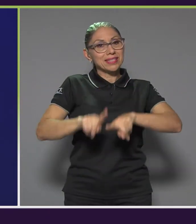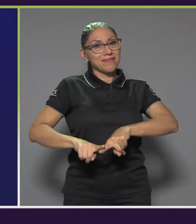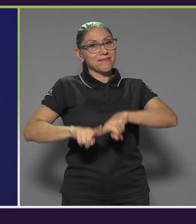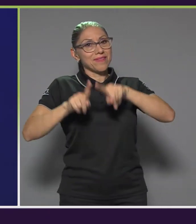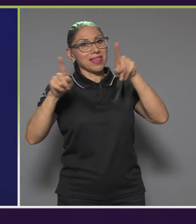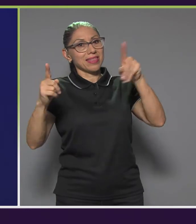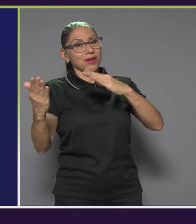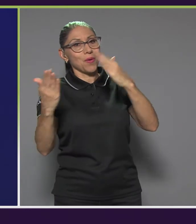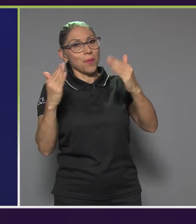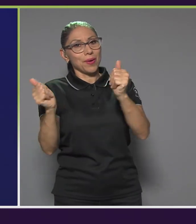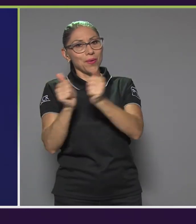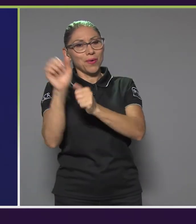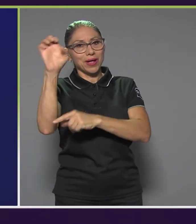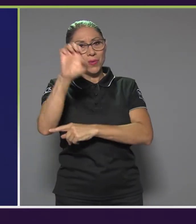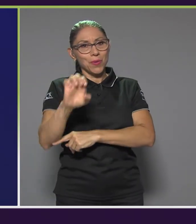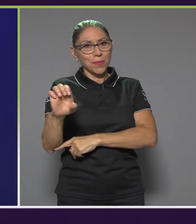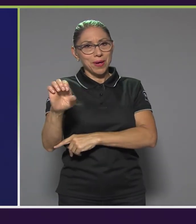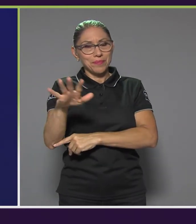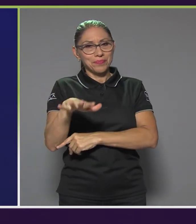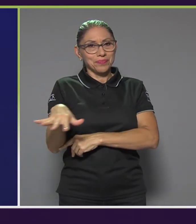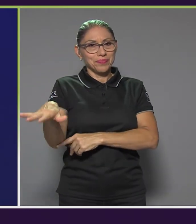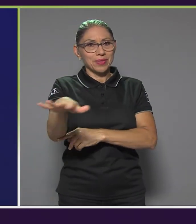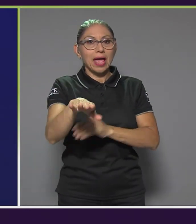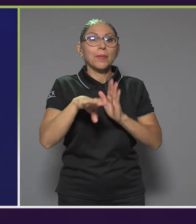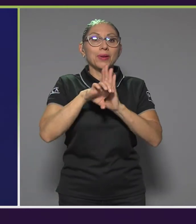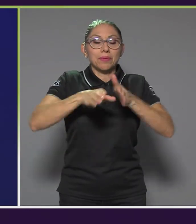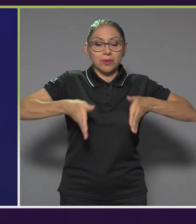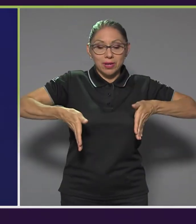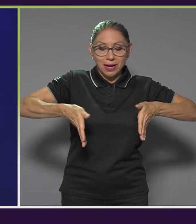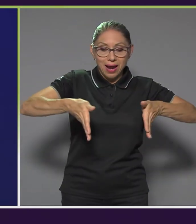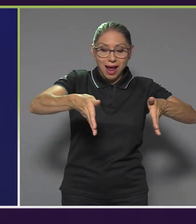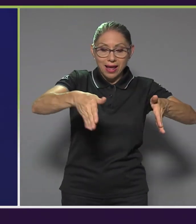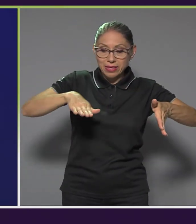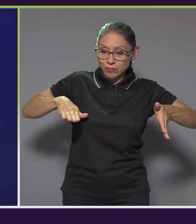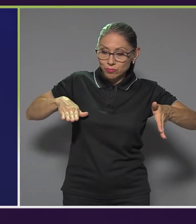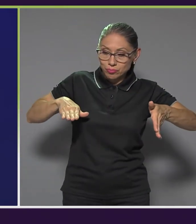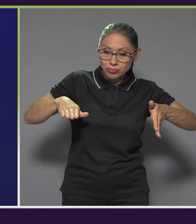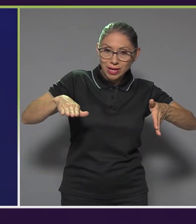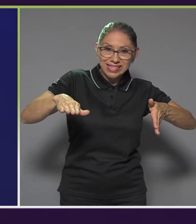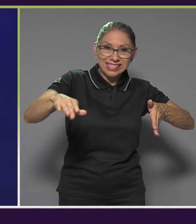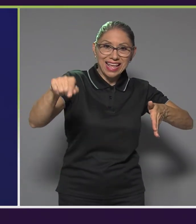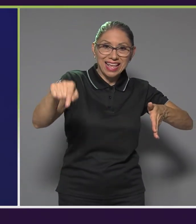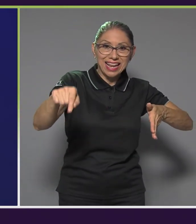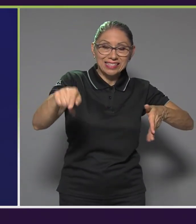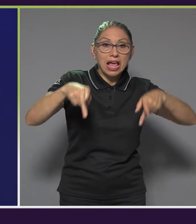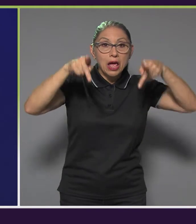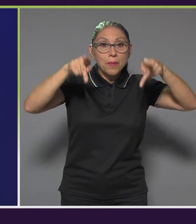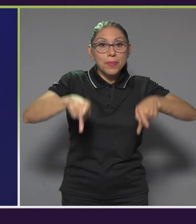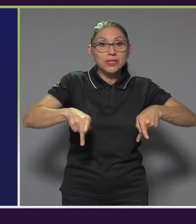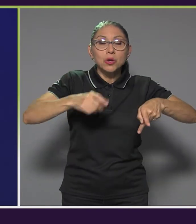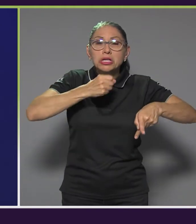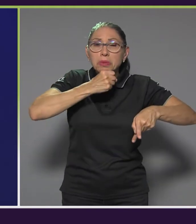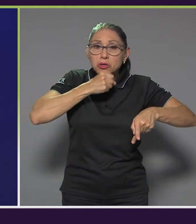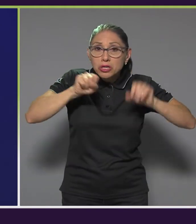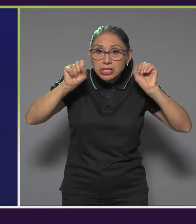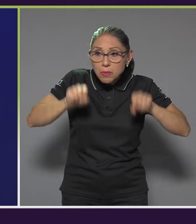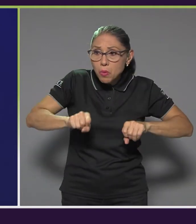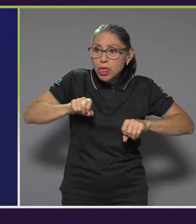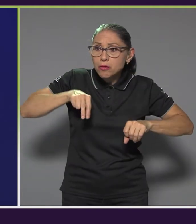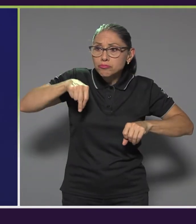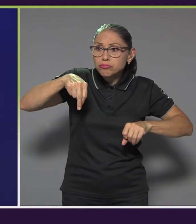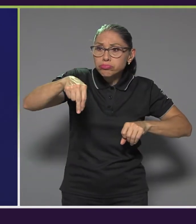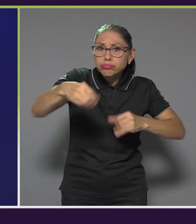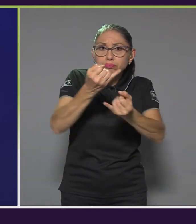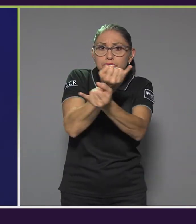el escenario. El tema de aceras, de movilidad de las personas mayores es otro tema que se puede compartir con los países de la